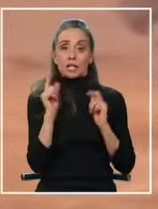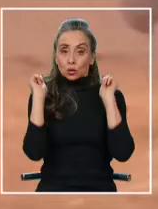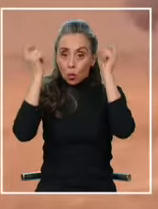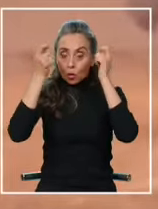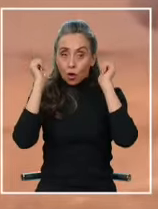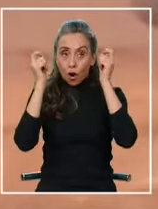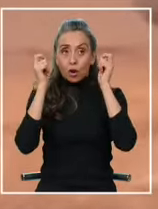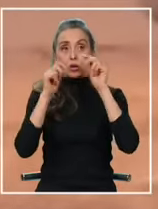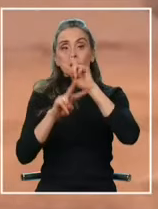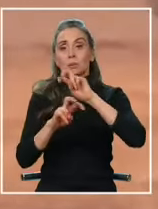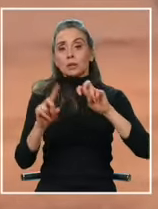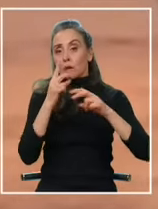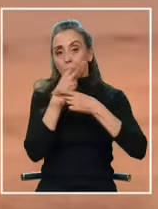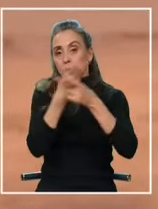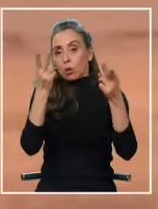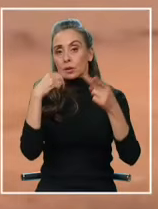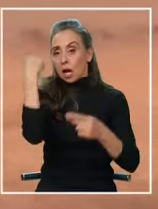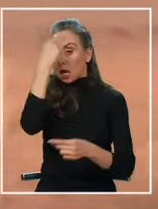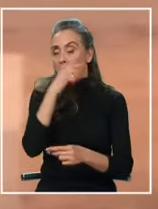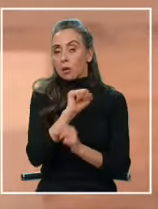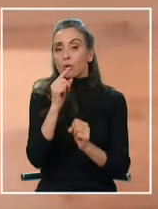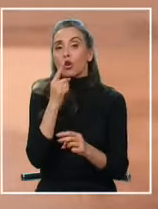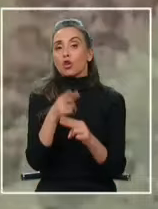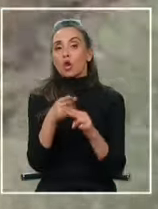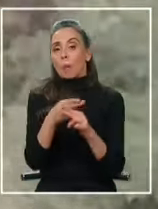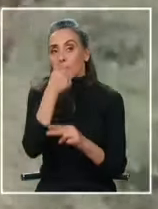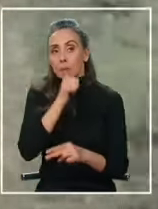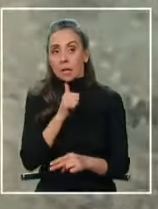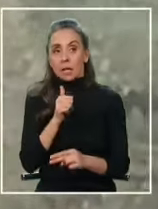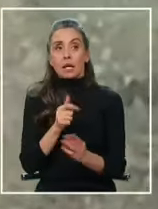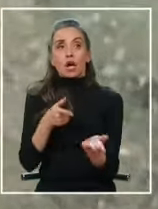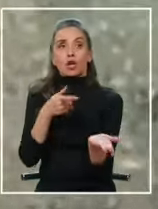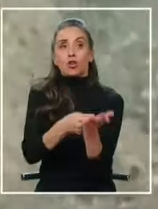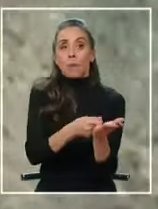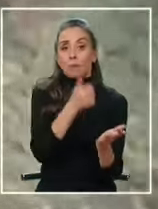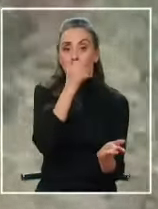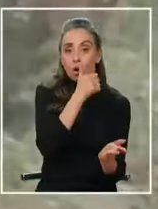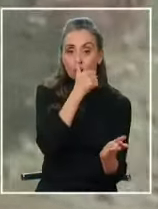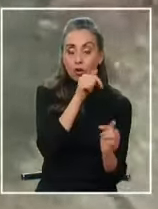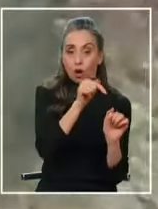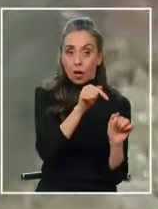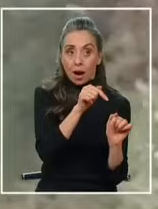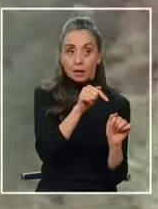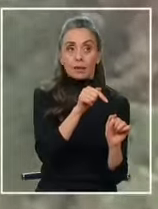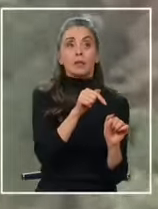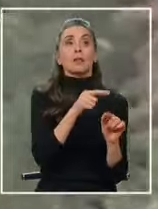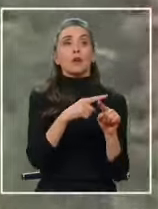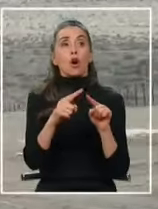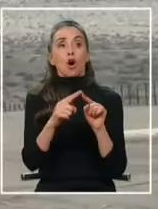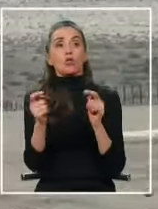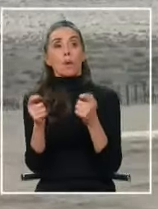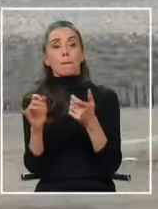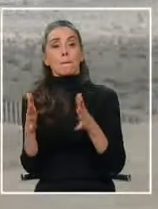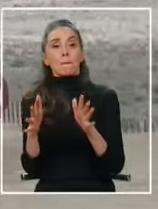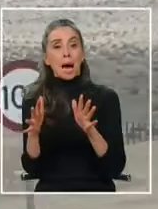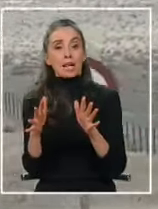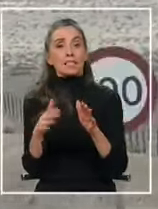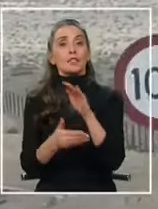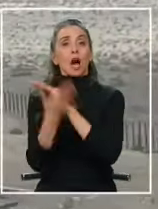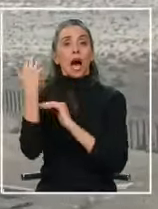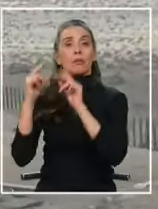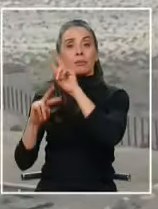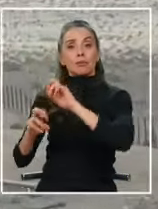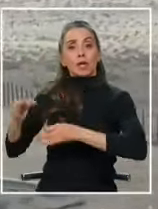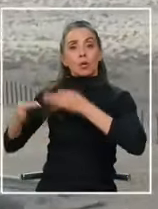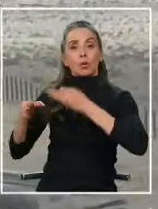y que por motivos de la investigación no podemos identificar habría adquirido la droga aquí habría otra similitud con el caso de los